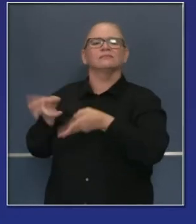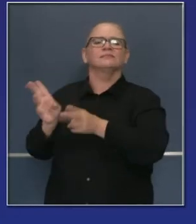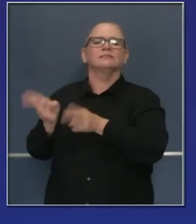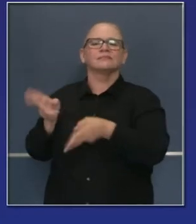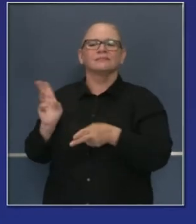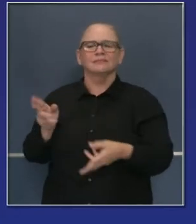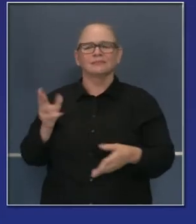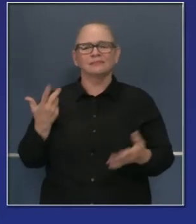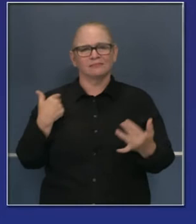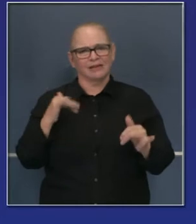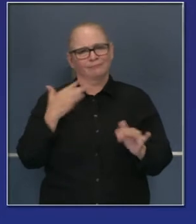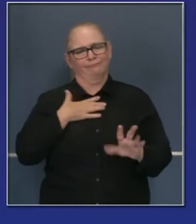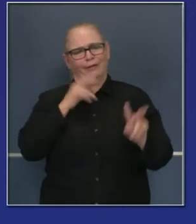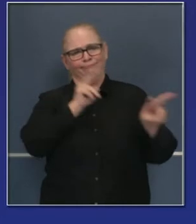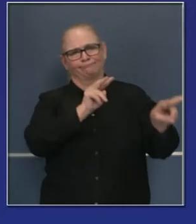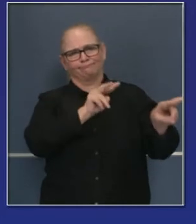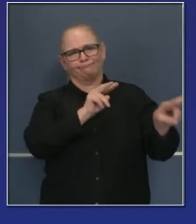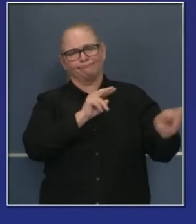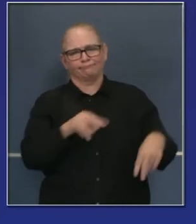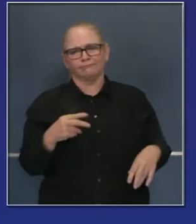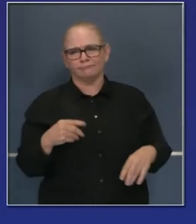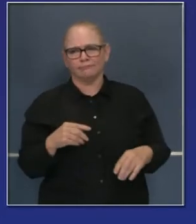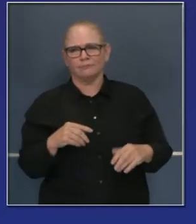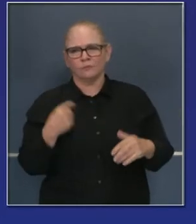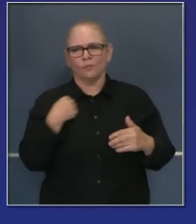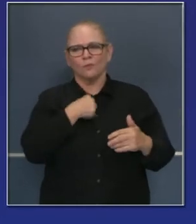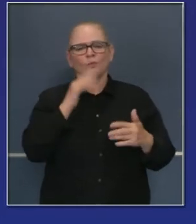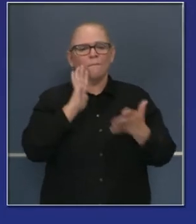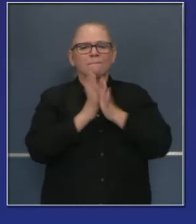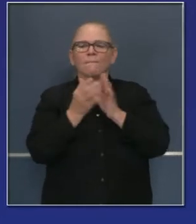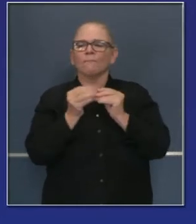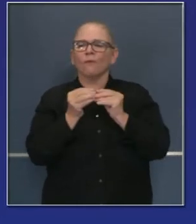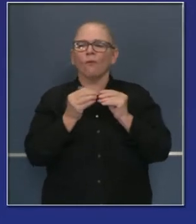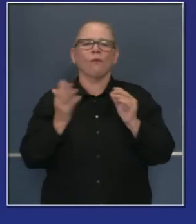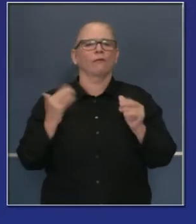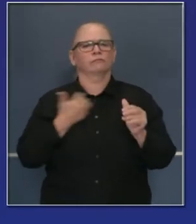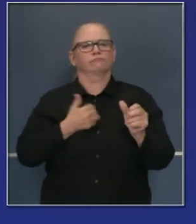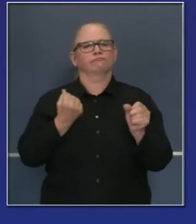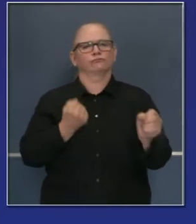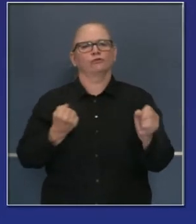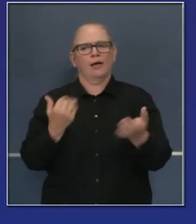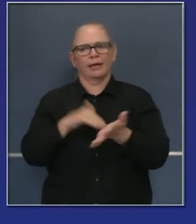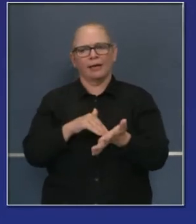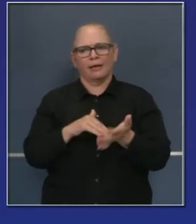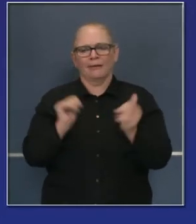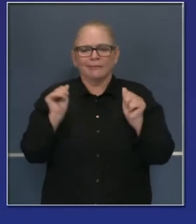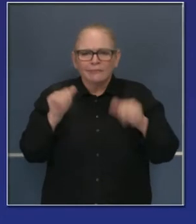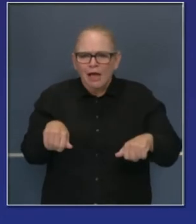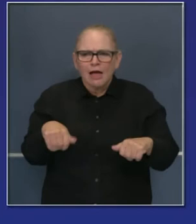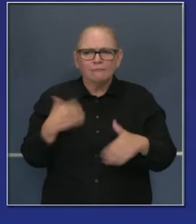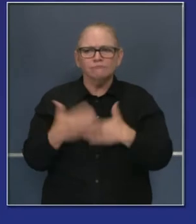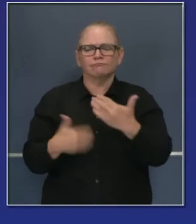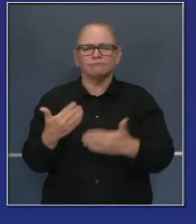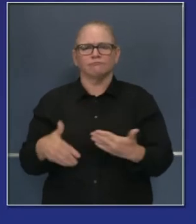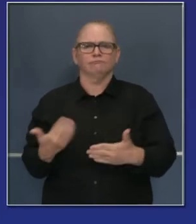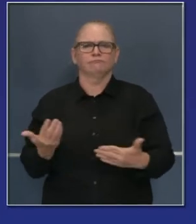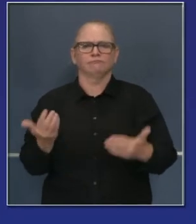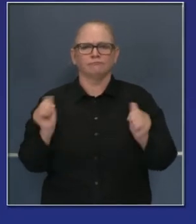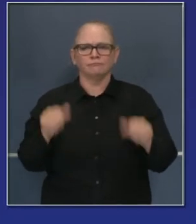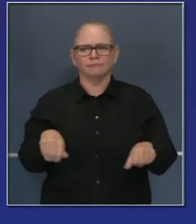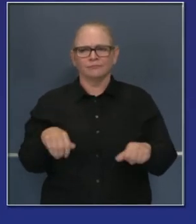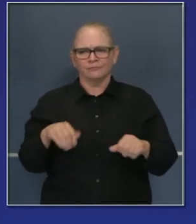Créanme que mostraremos que somos más robustos y más resistentes que nunca como sociedad y como economía de ahora en adelante,